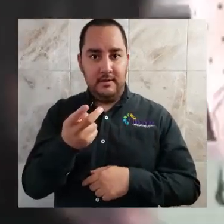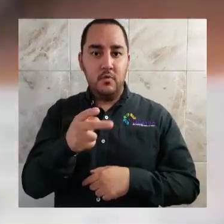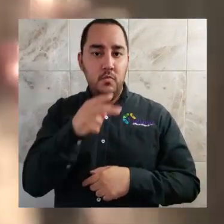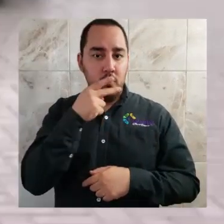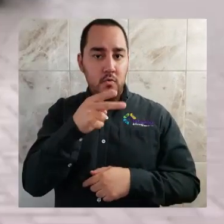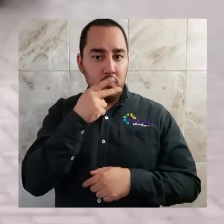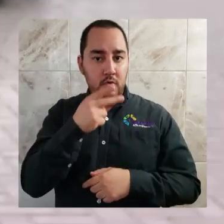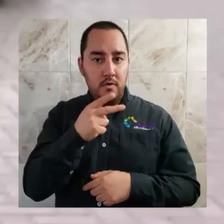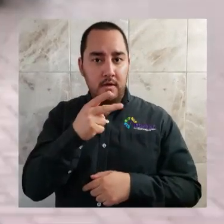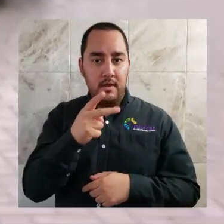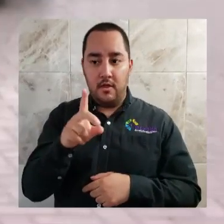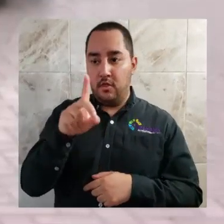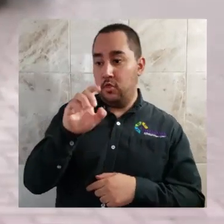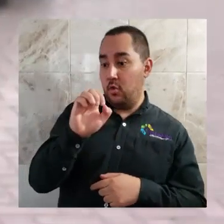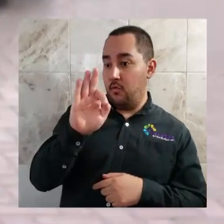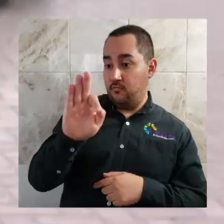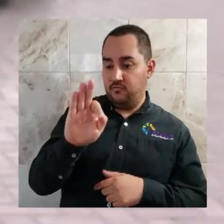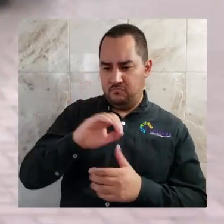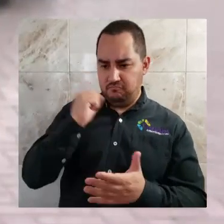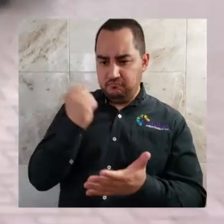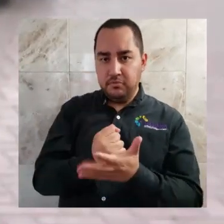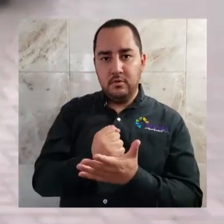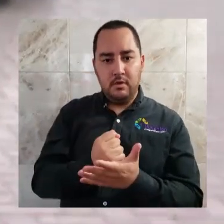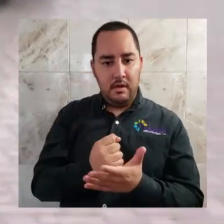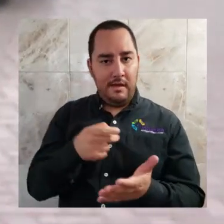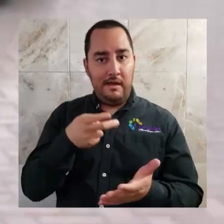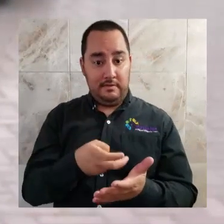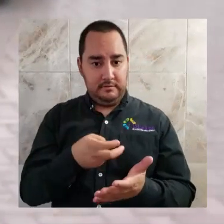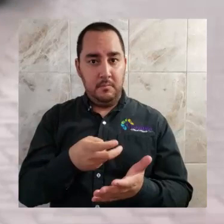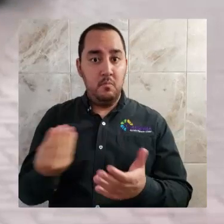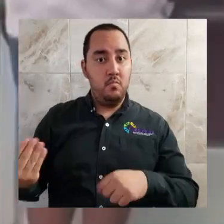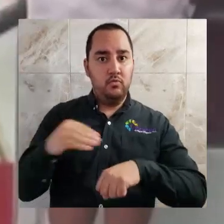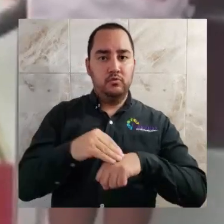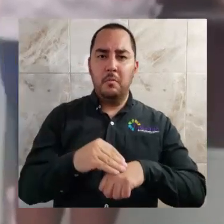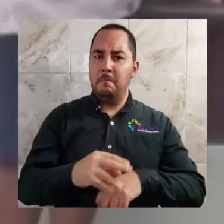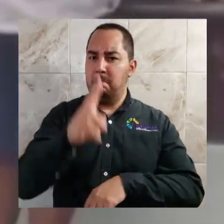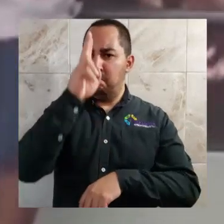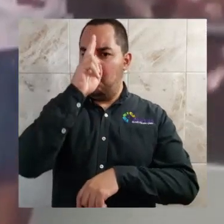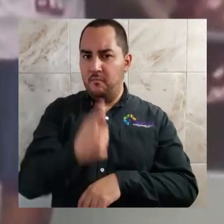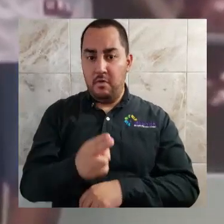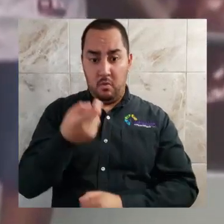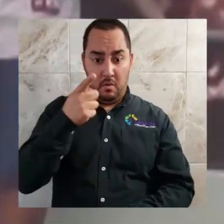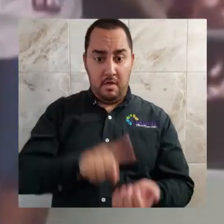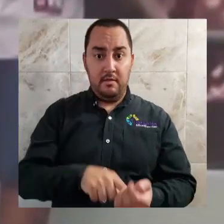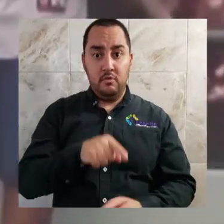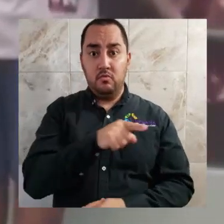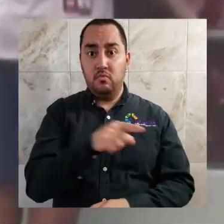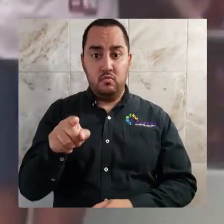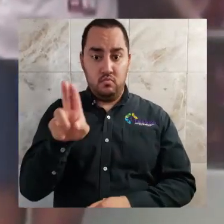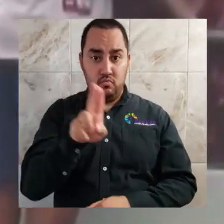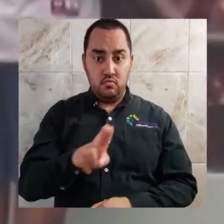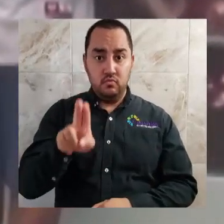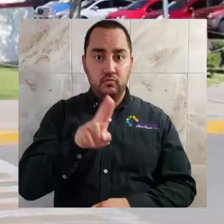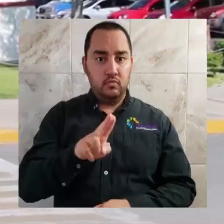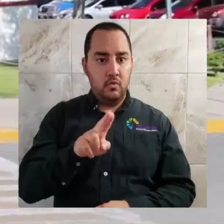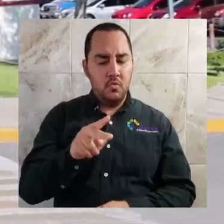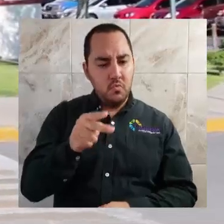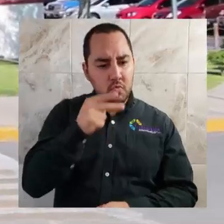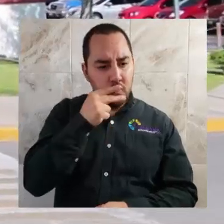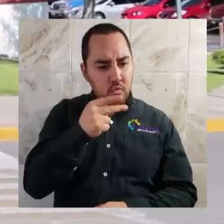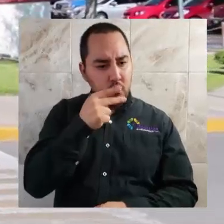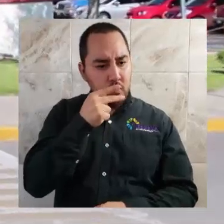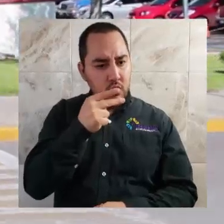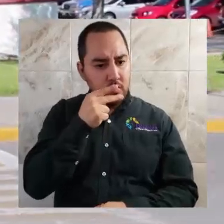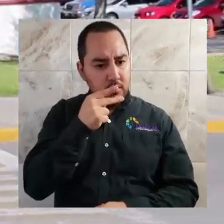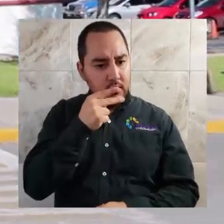queda prohibido a cualquier persona consumir o tener encendido cualquier producto del tabaco en los espacios 100